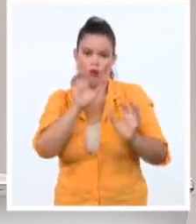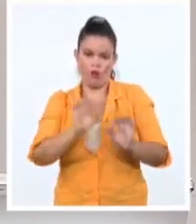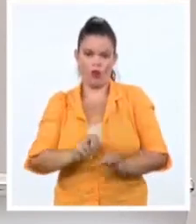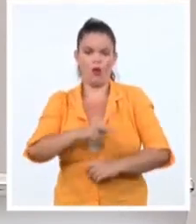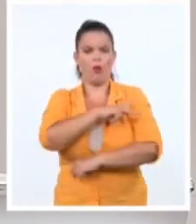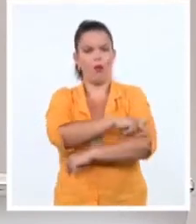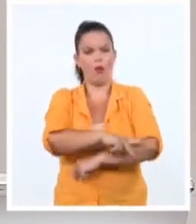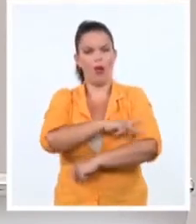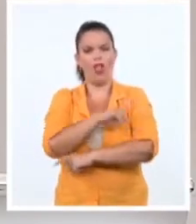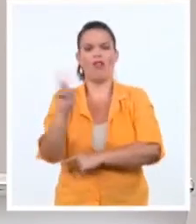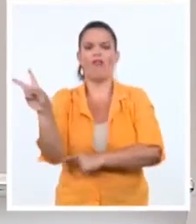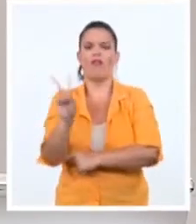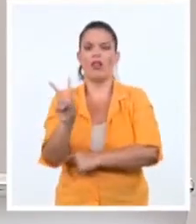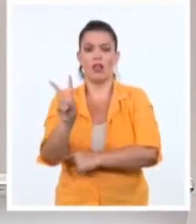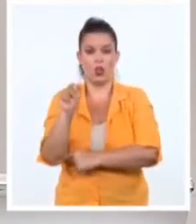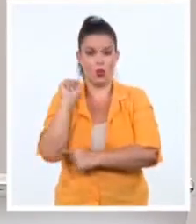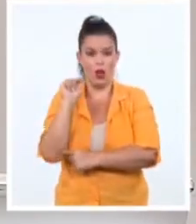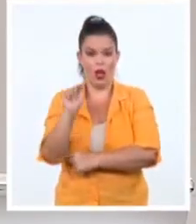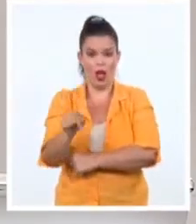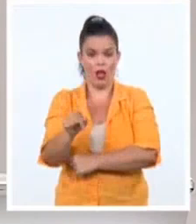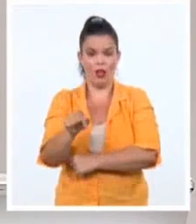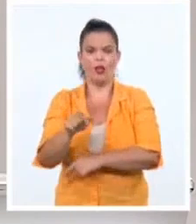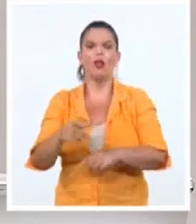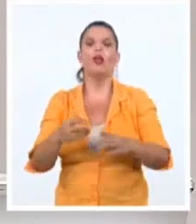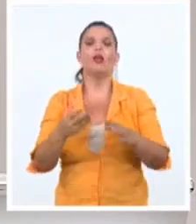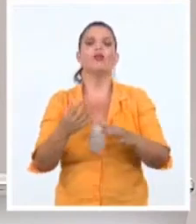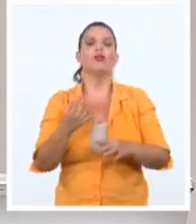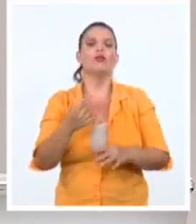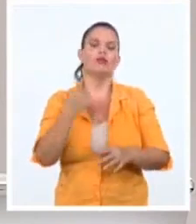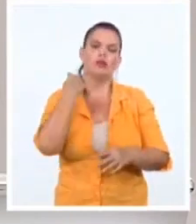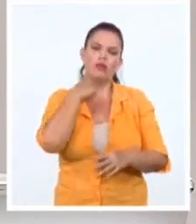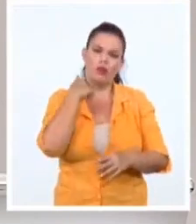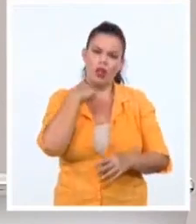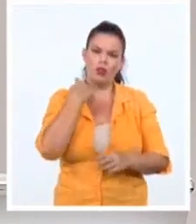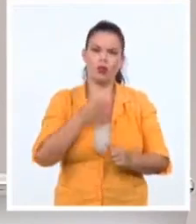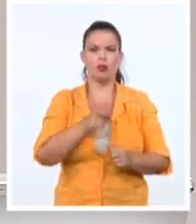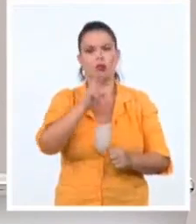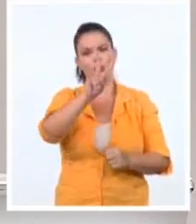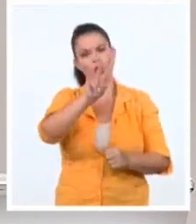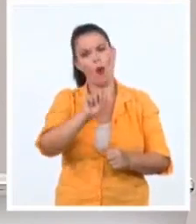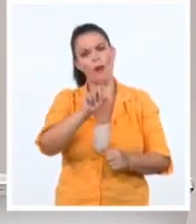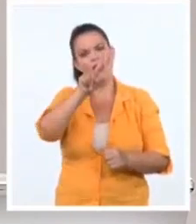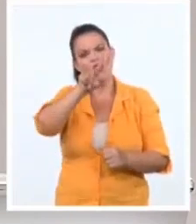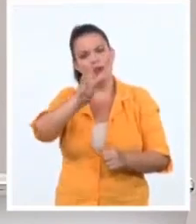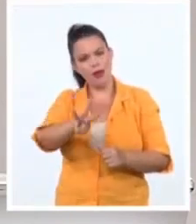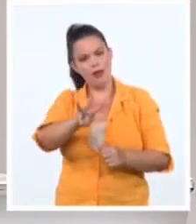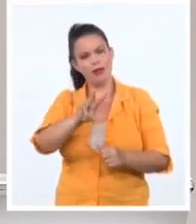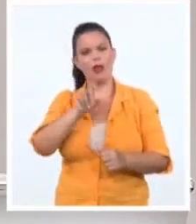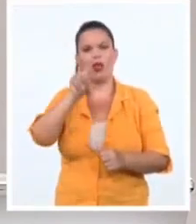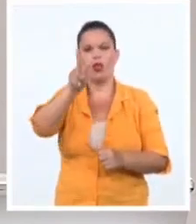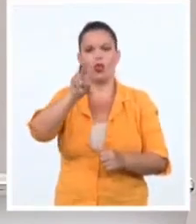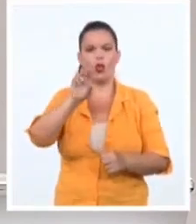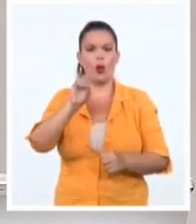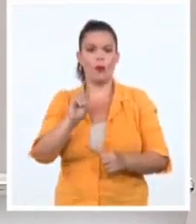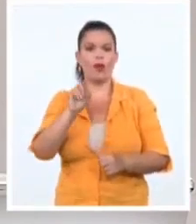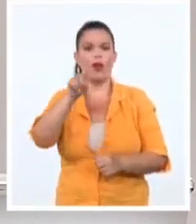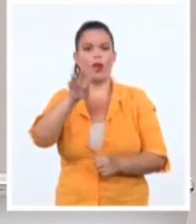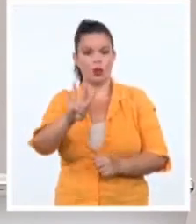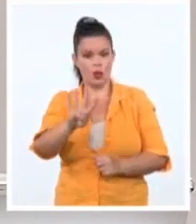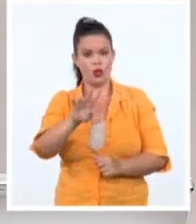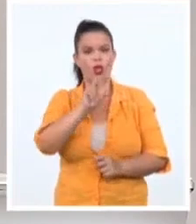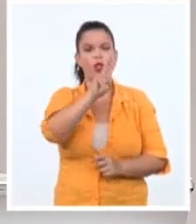Venezuela, durante los años 2013, 2014 y 2017,